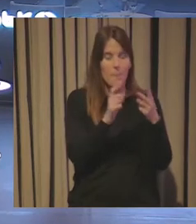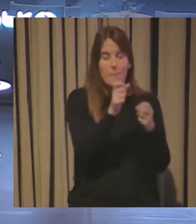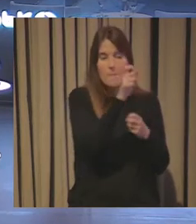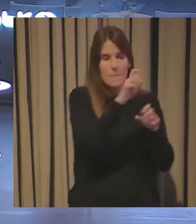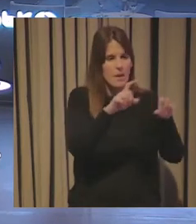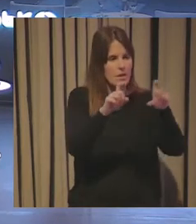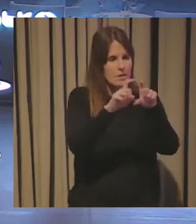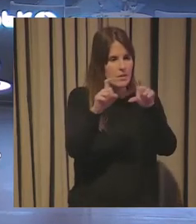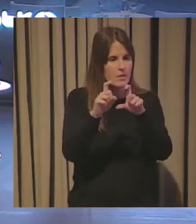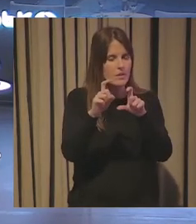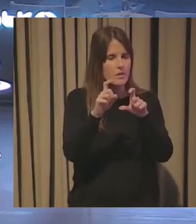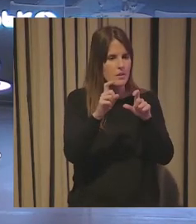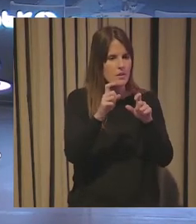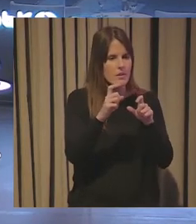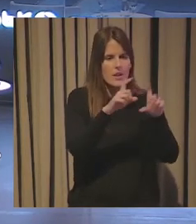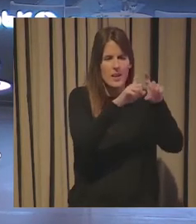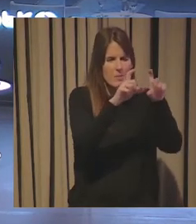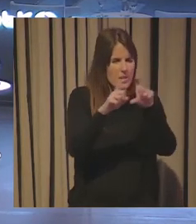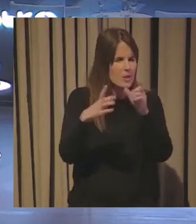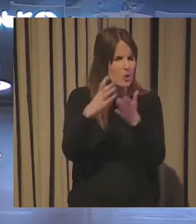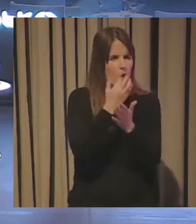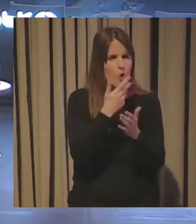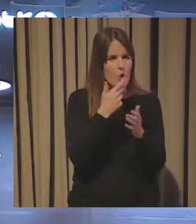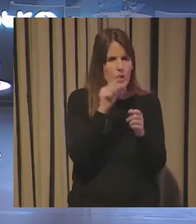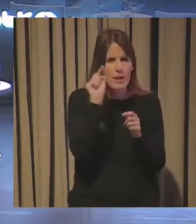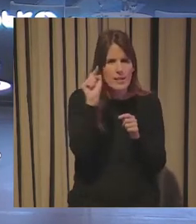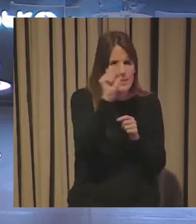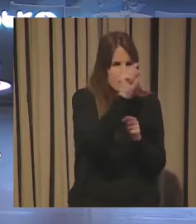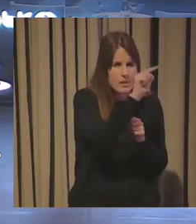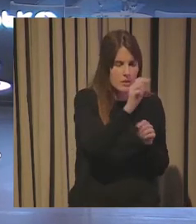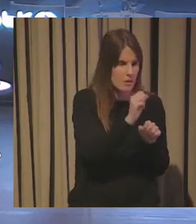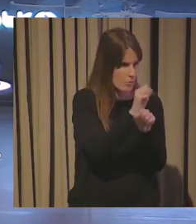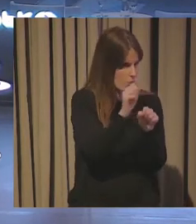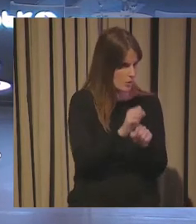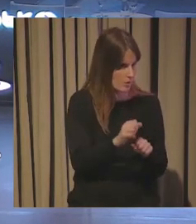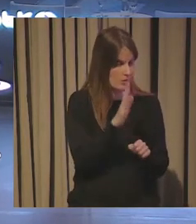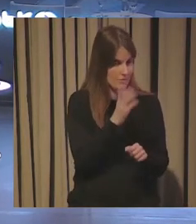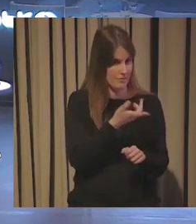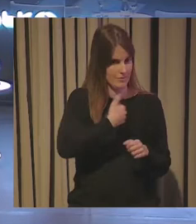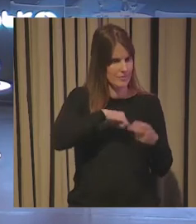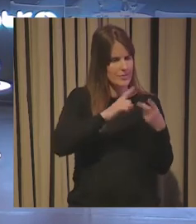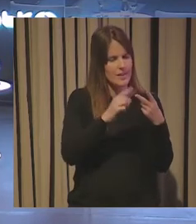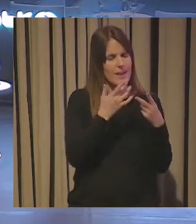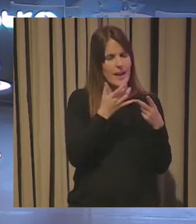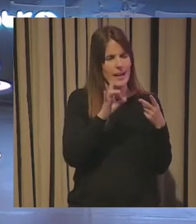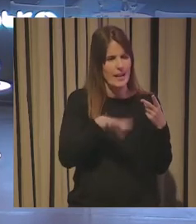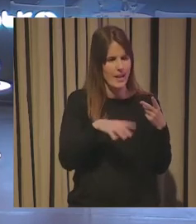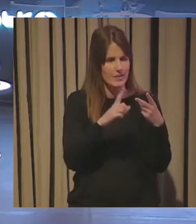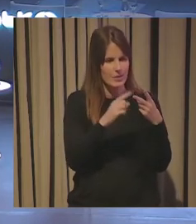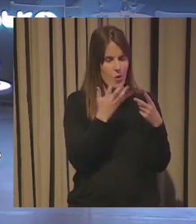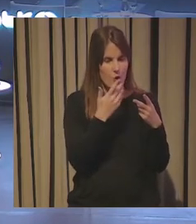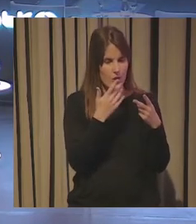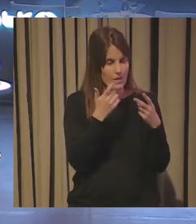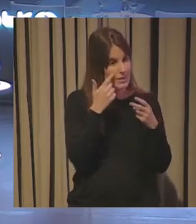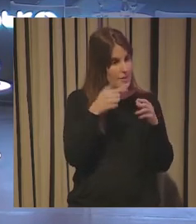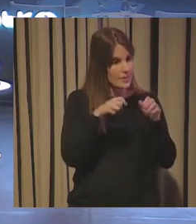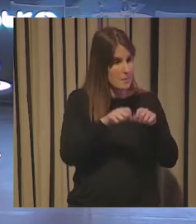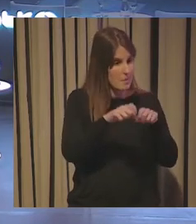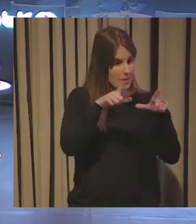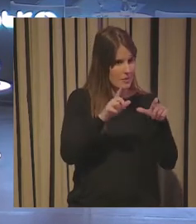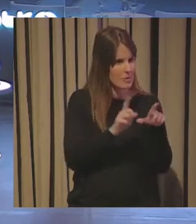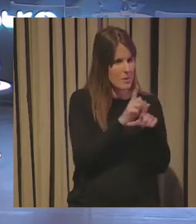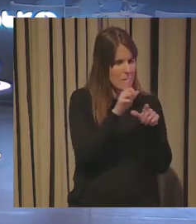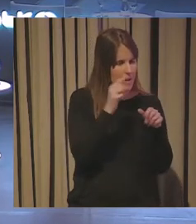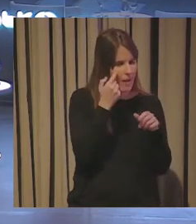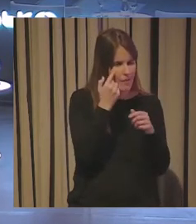organización el conocernos a todos, y menos persona a persona. Por tanto, aquí hemos hecho un juego del quién es quién. Cualquiera que se meta en esta plataforma puede encontrar